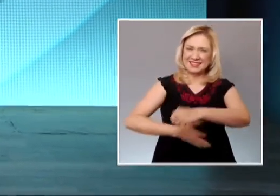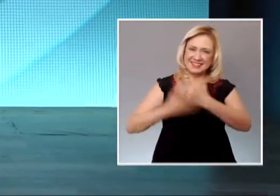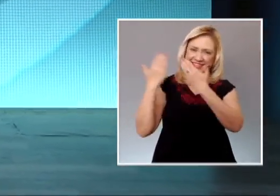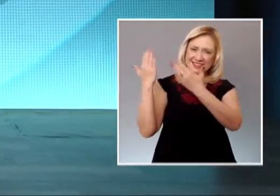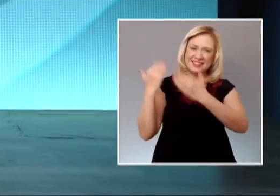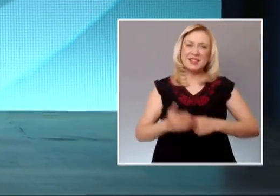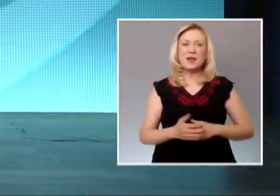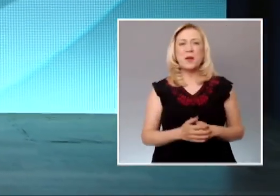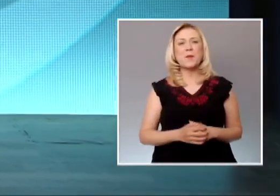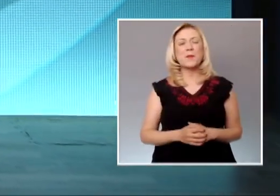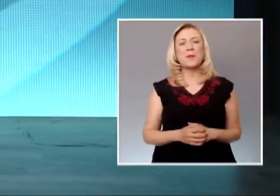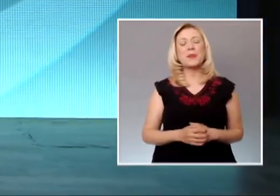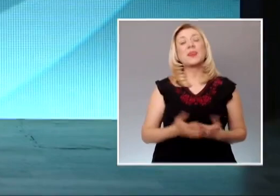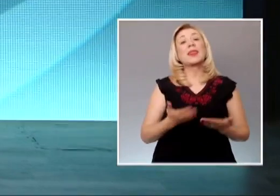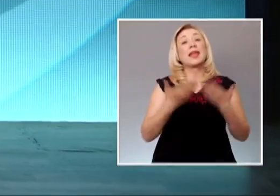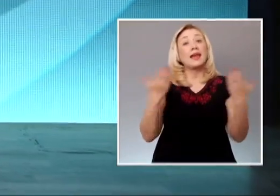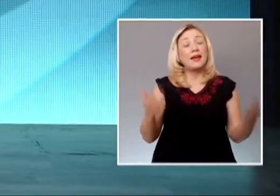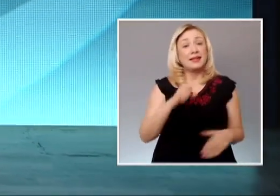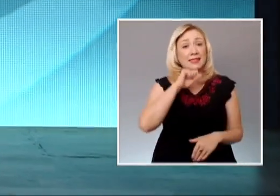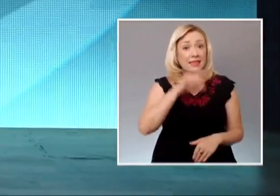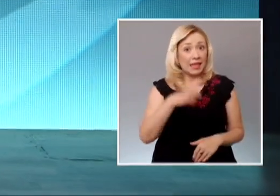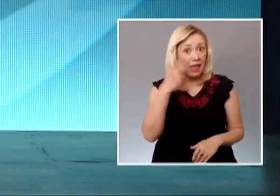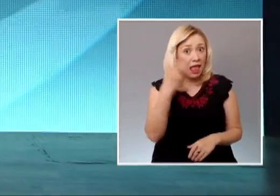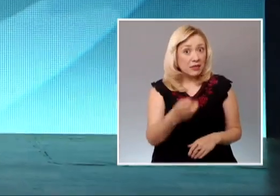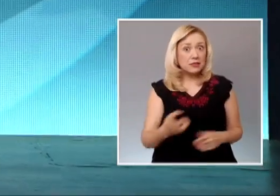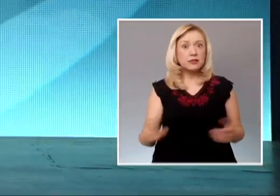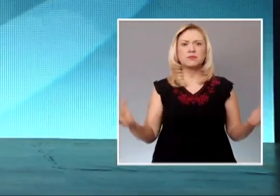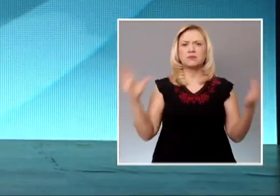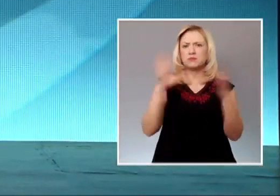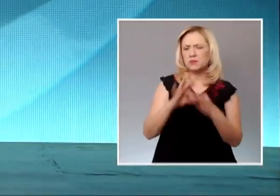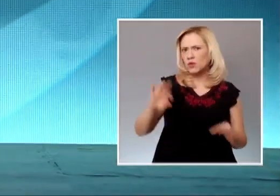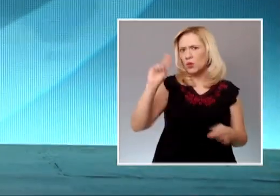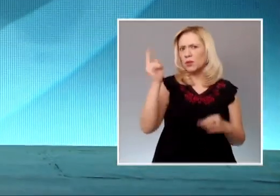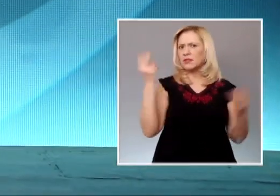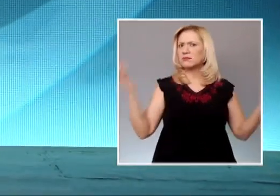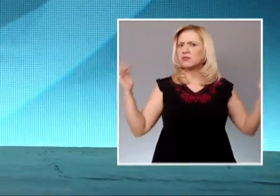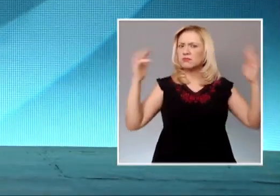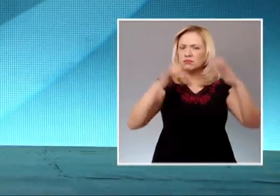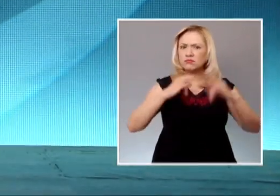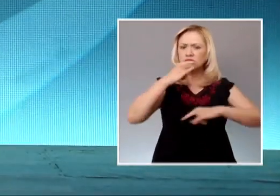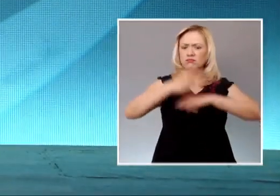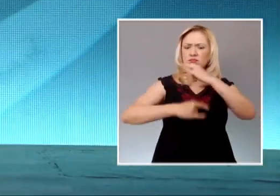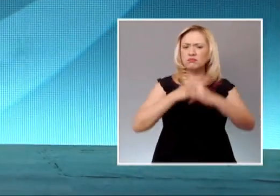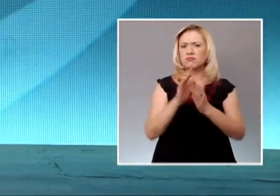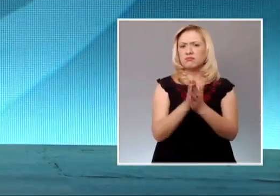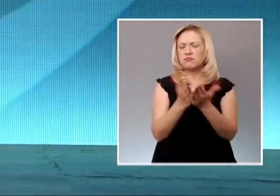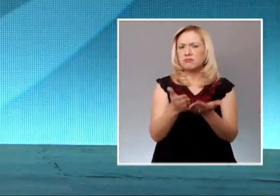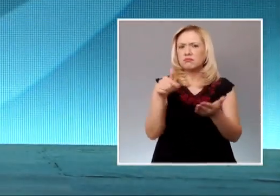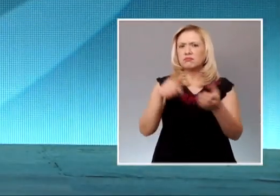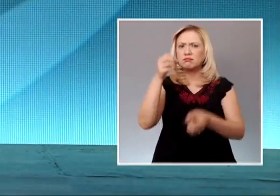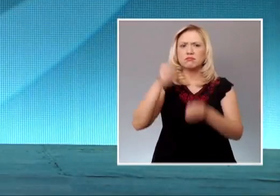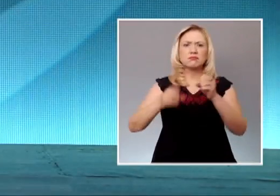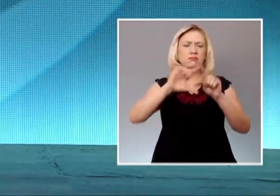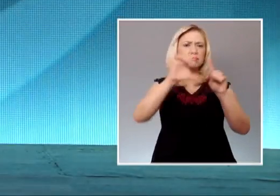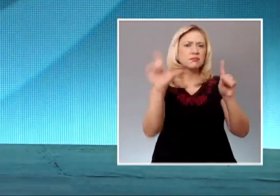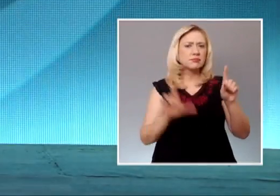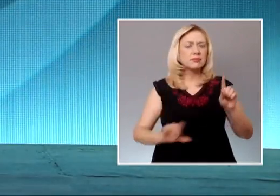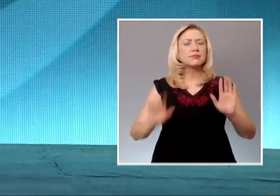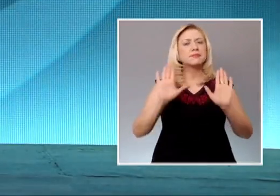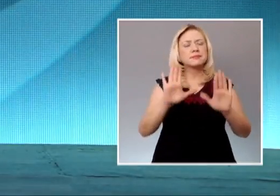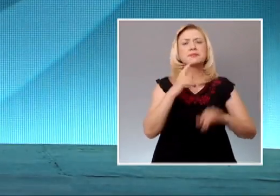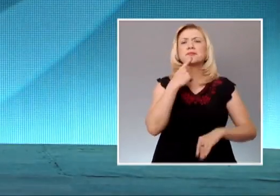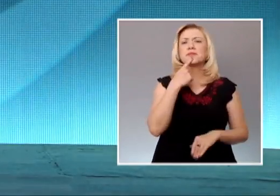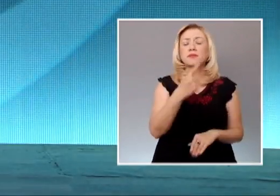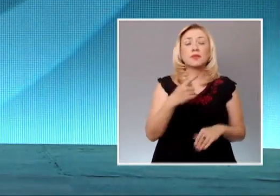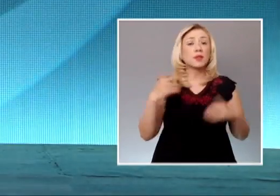Y bueno, precisamente sobre este encuentro universitario y Feria del Libro Jurídico del Poder Judicial de la Federación, permítame comentarle que será un espacio